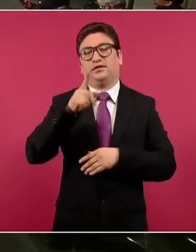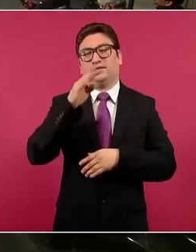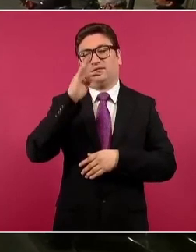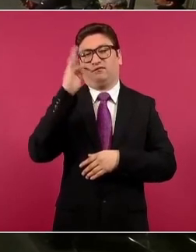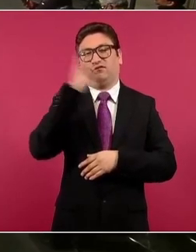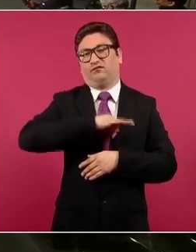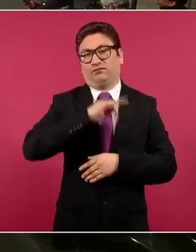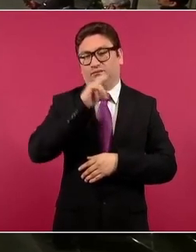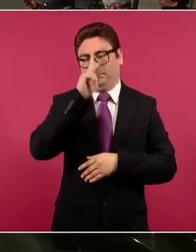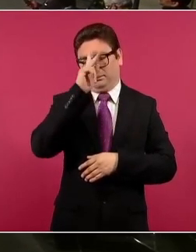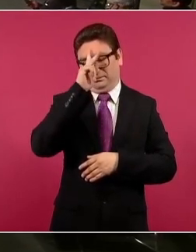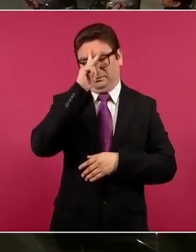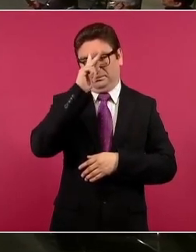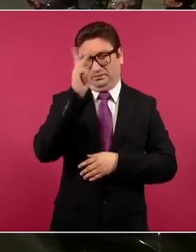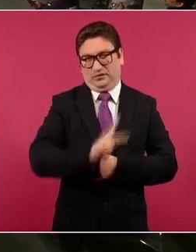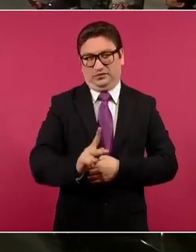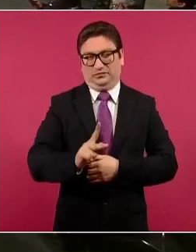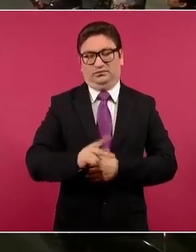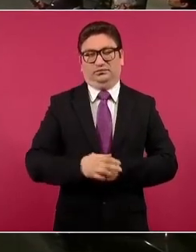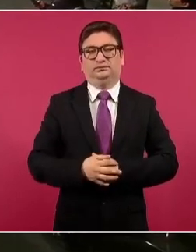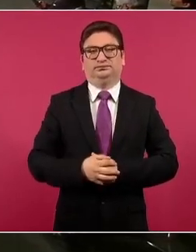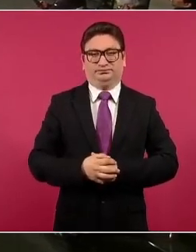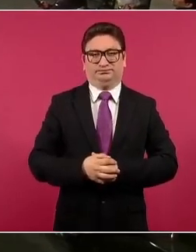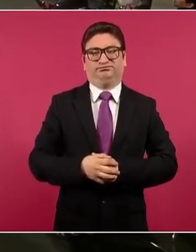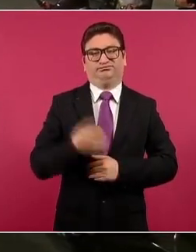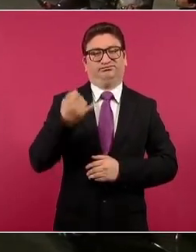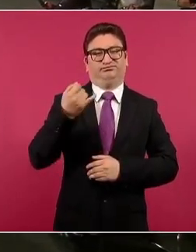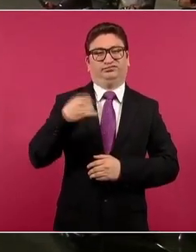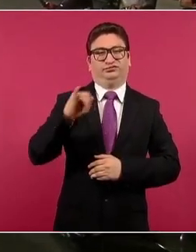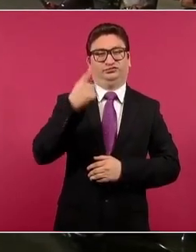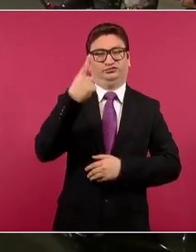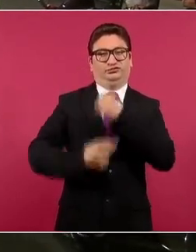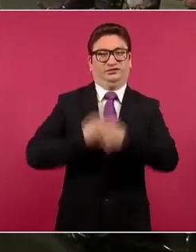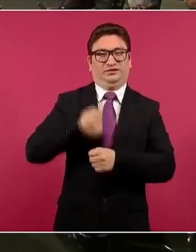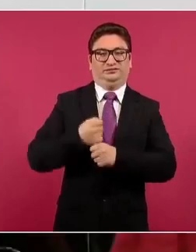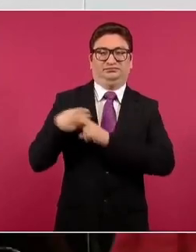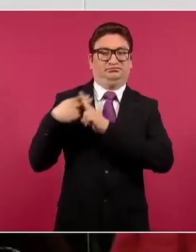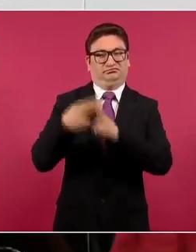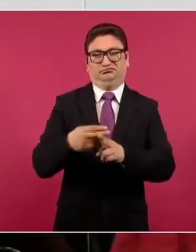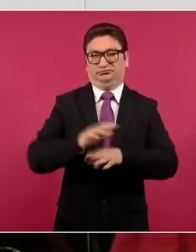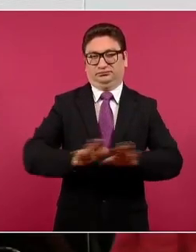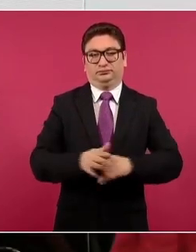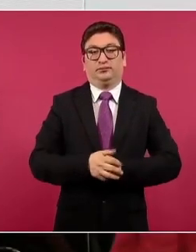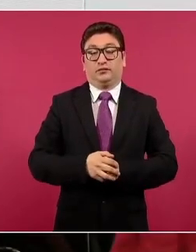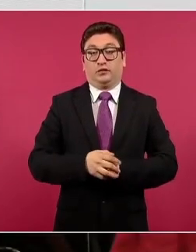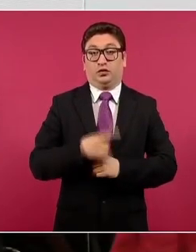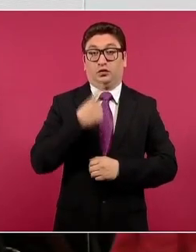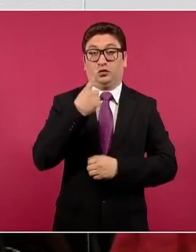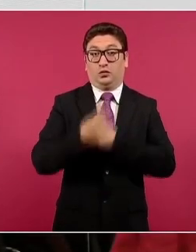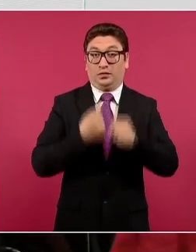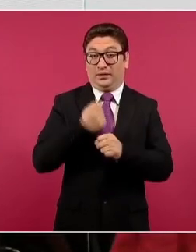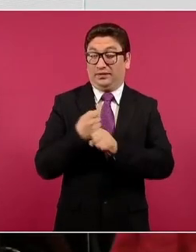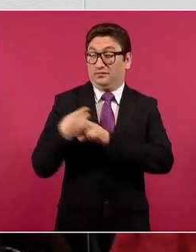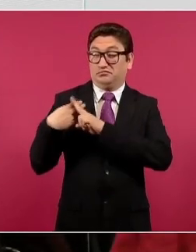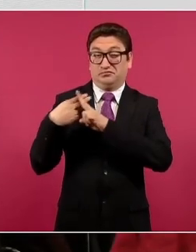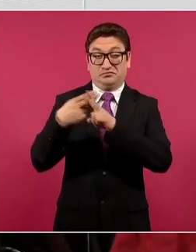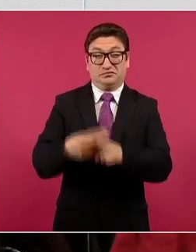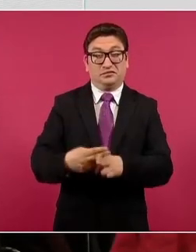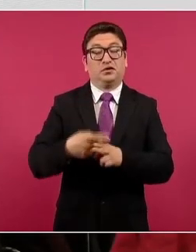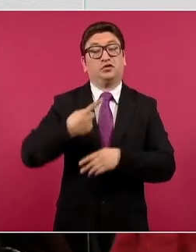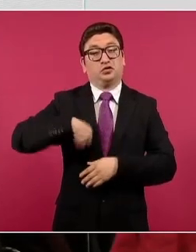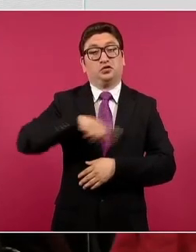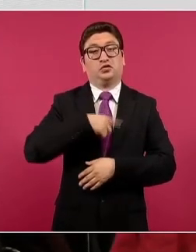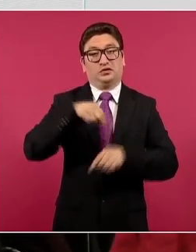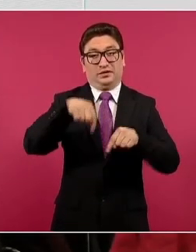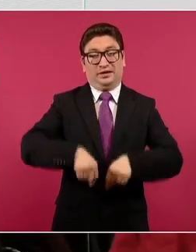más absurda del año. Pero bueno, durante todo el año hemos presentado